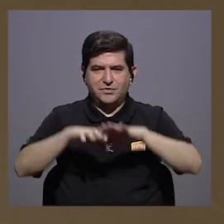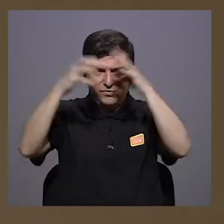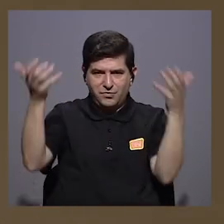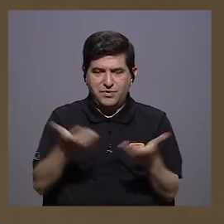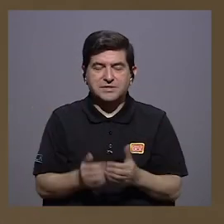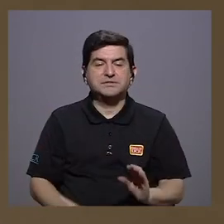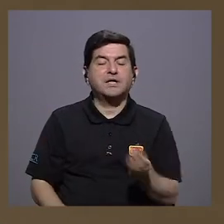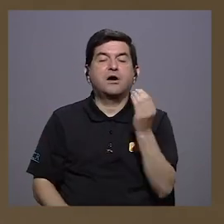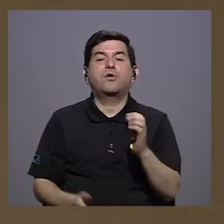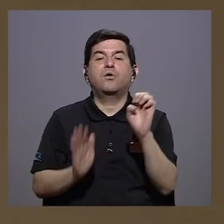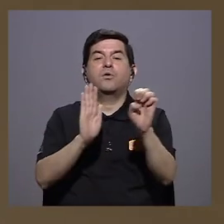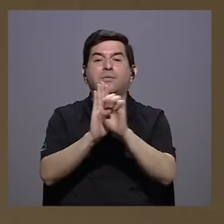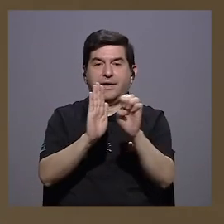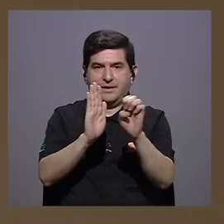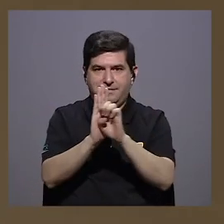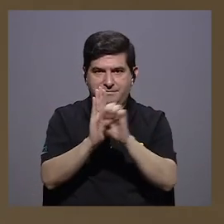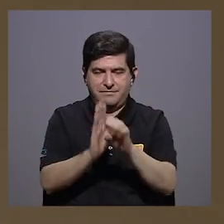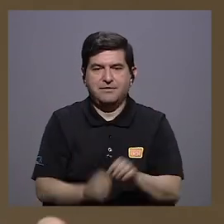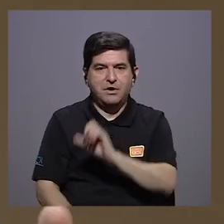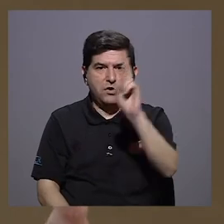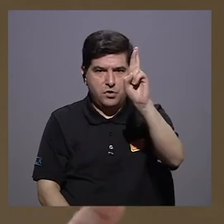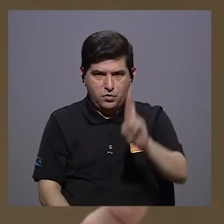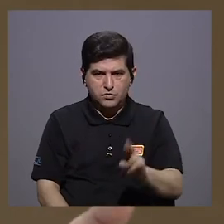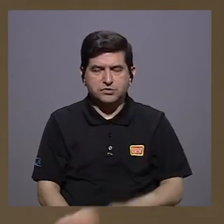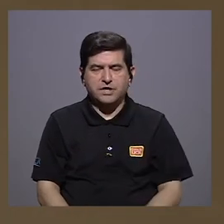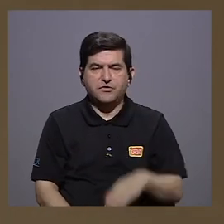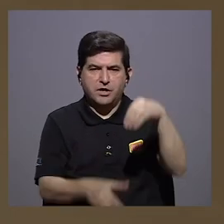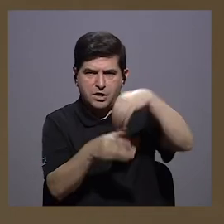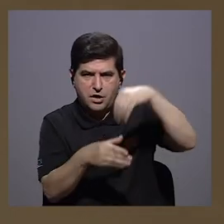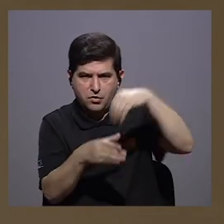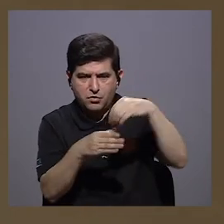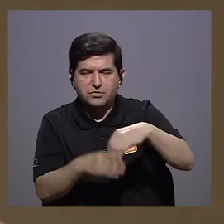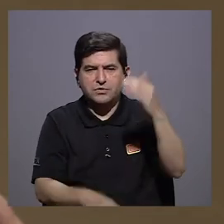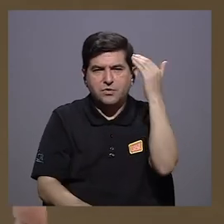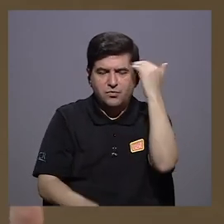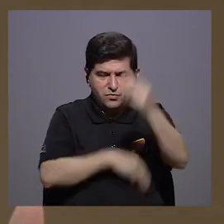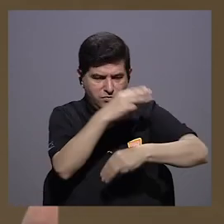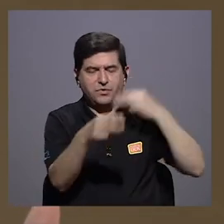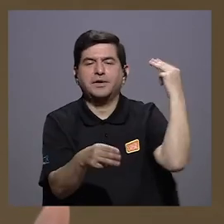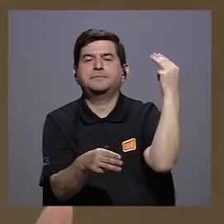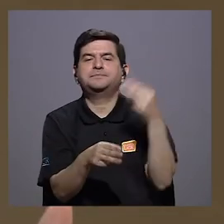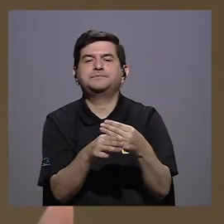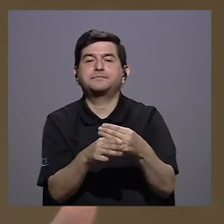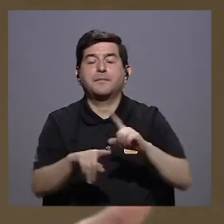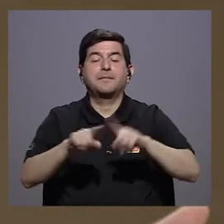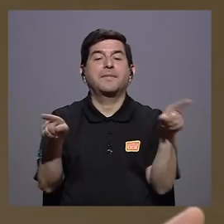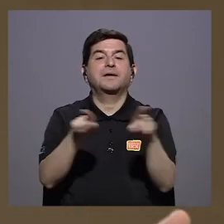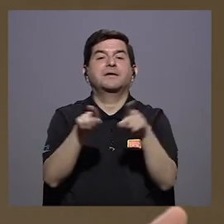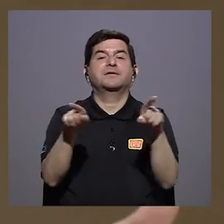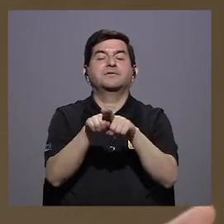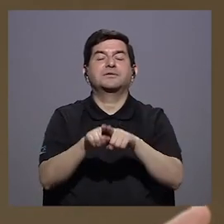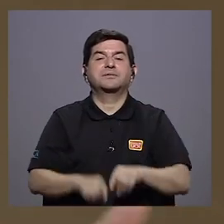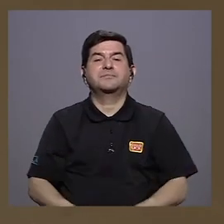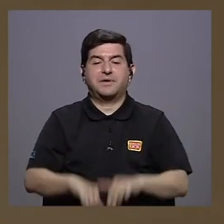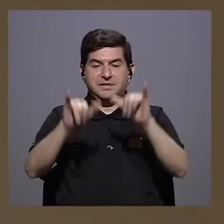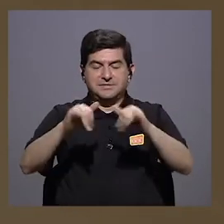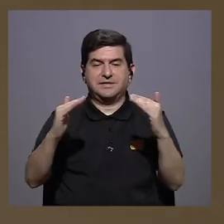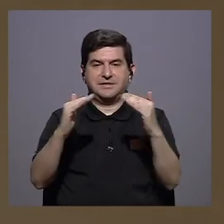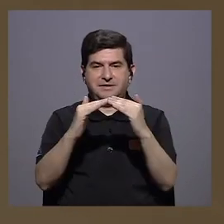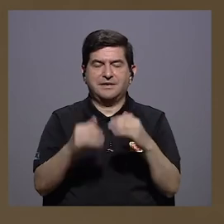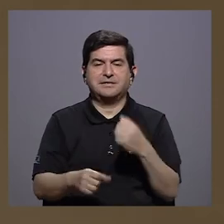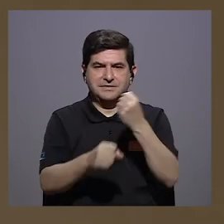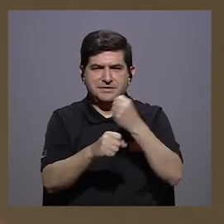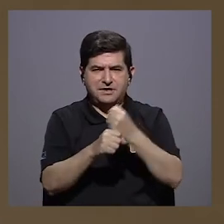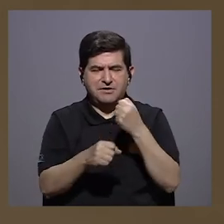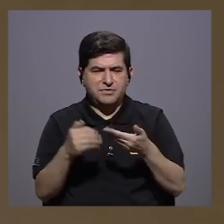además un joven ejemplo de cómo Costa Rica aporta al conocimiento mundial, pero que también se queda en casa haciendo